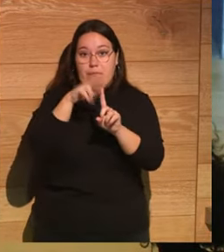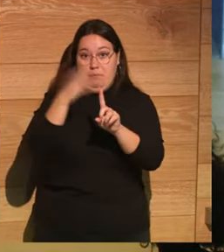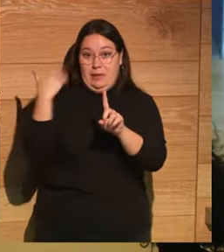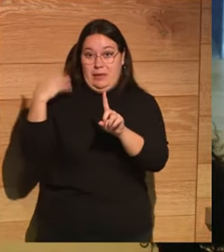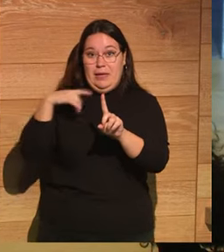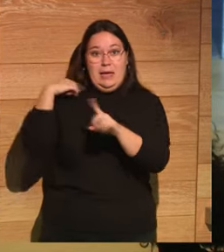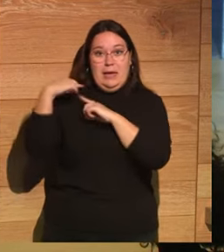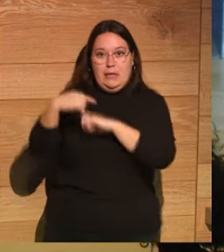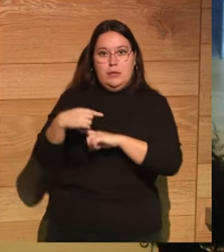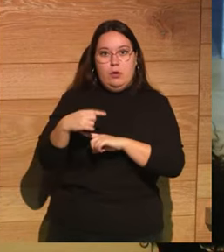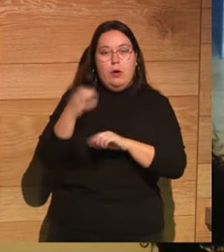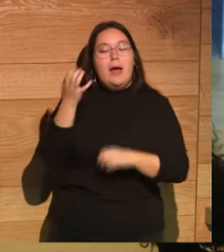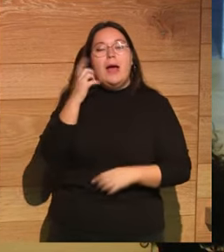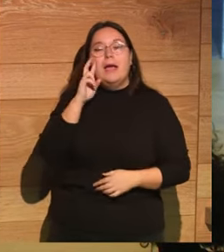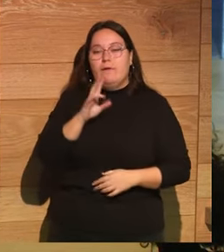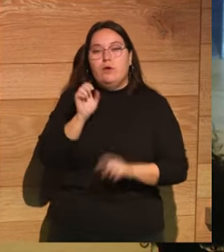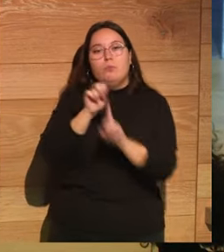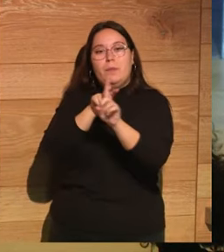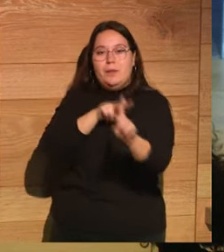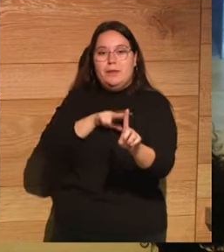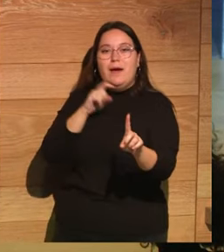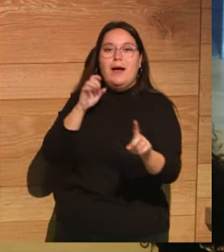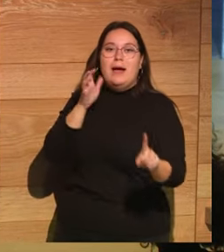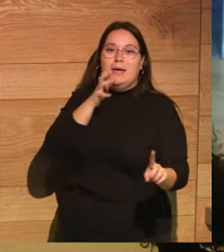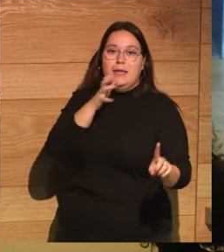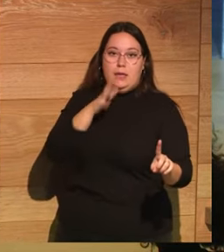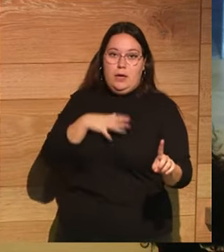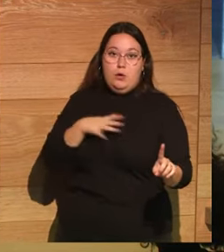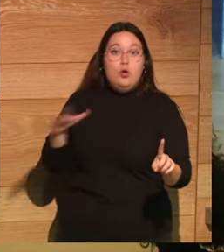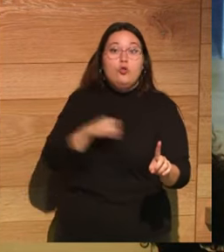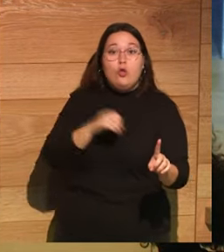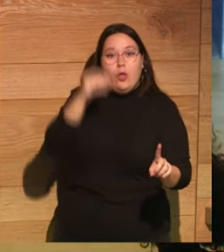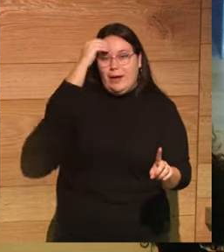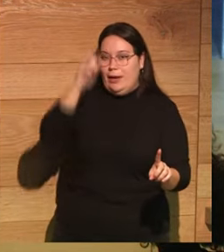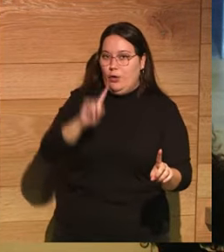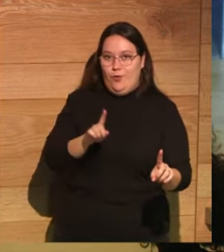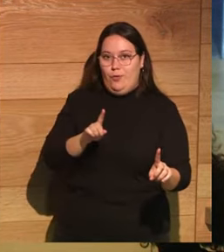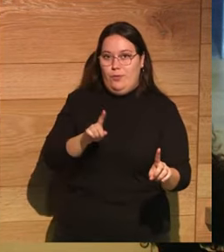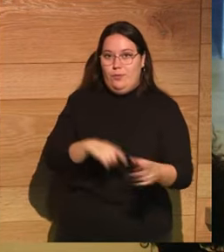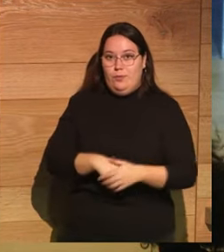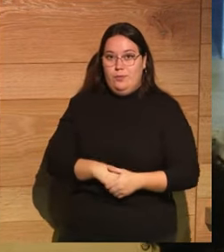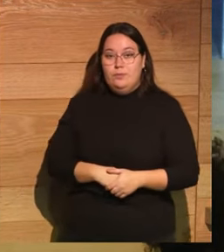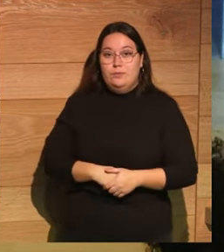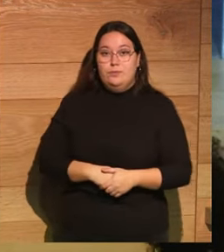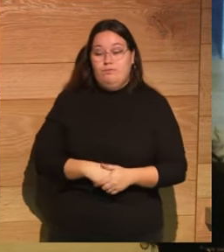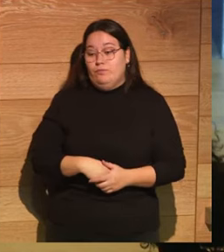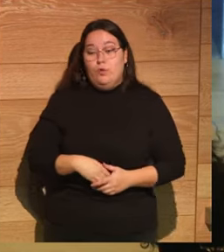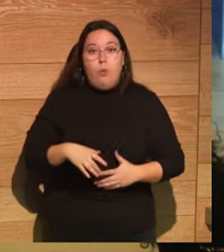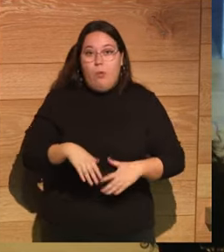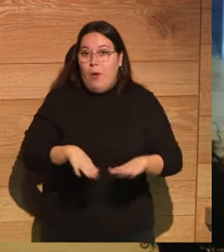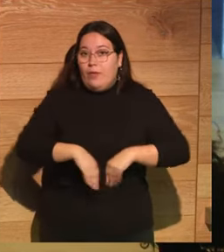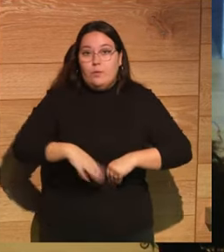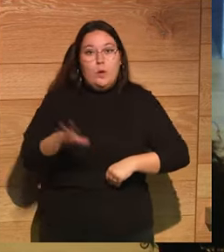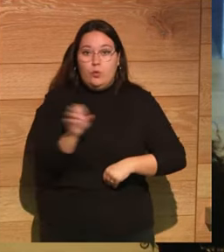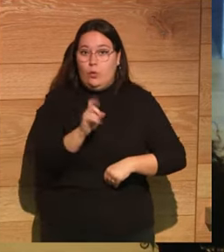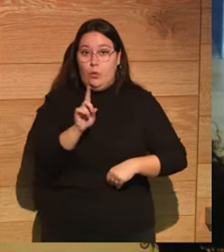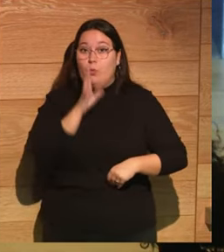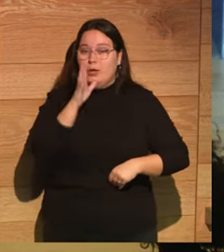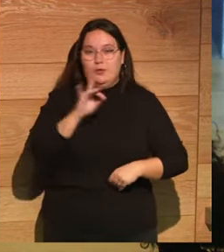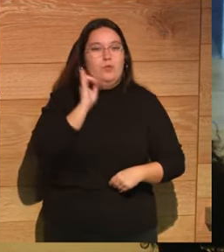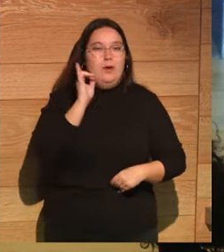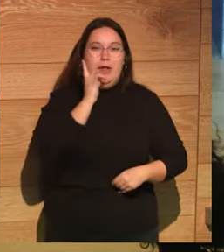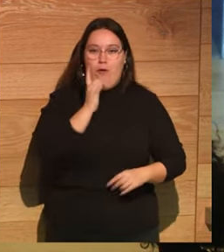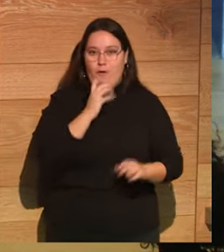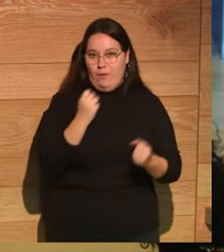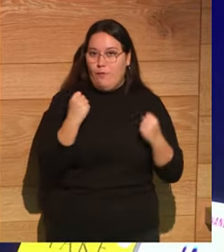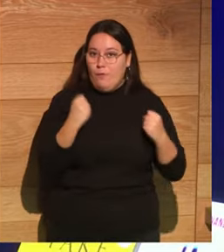tenemos que mirarlas con una perspectiva crítica. Es decir, no nos podemos creer efectivamente lo que diga Suetonio Pesjuntillas, porque entonces estamos cometiendo un error